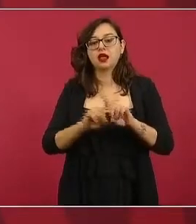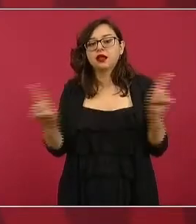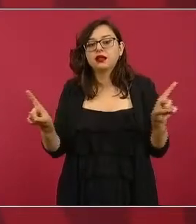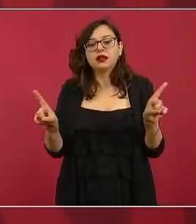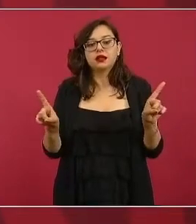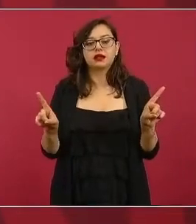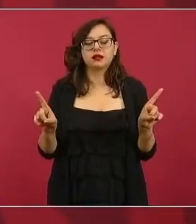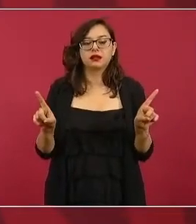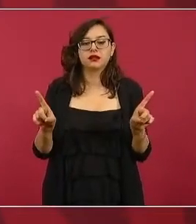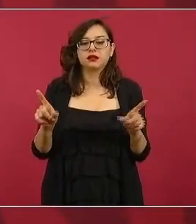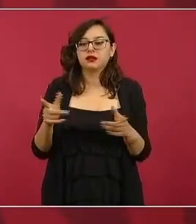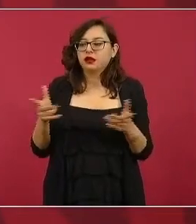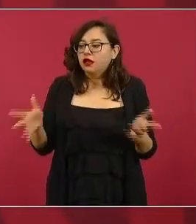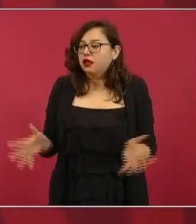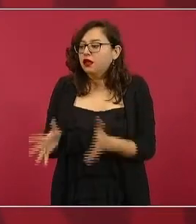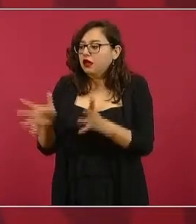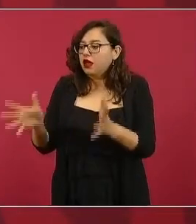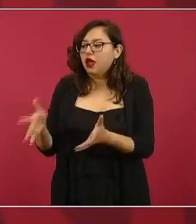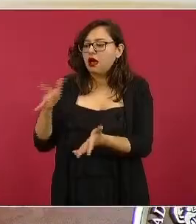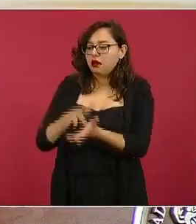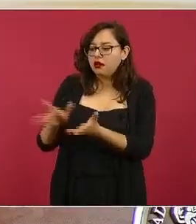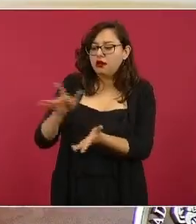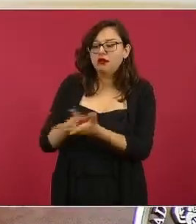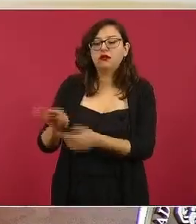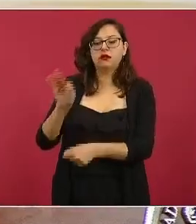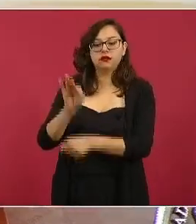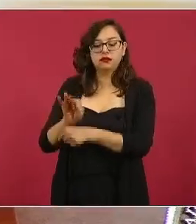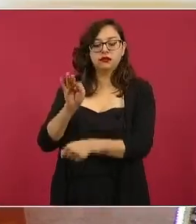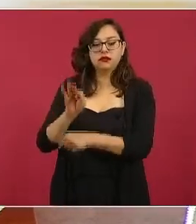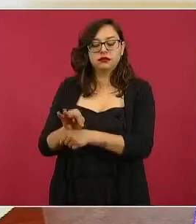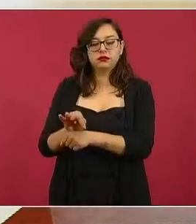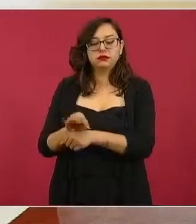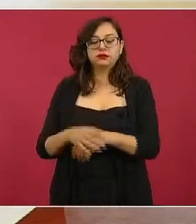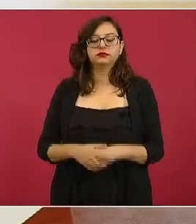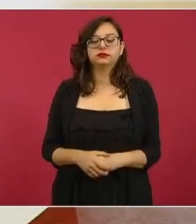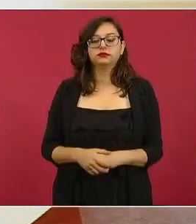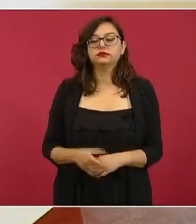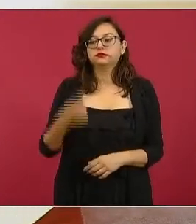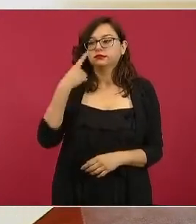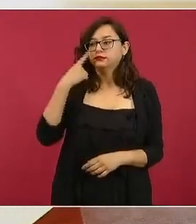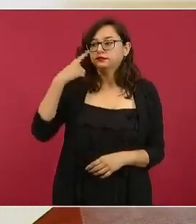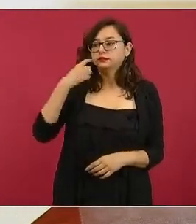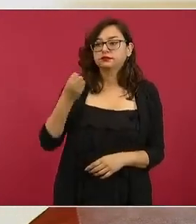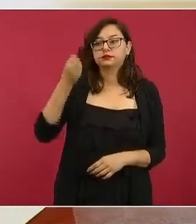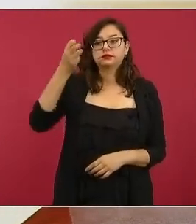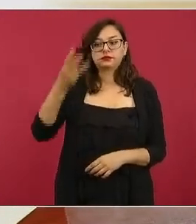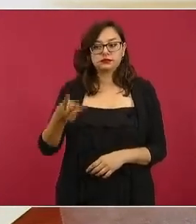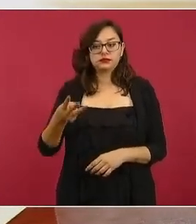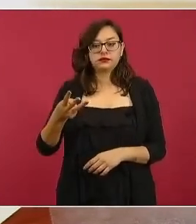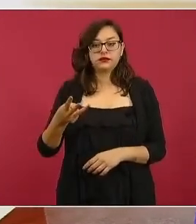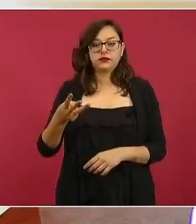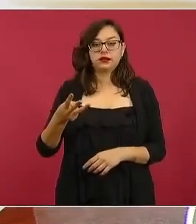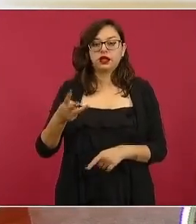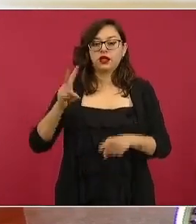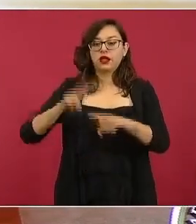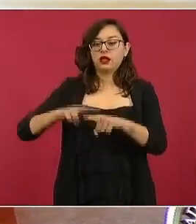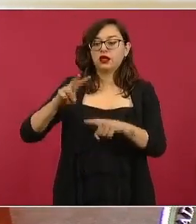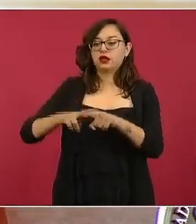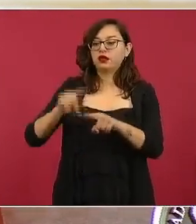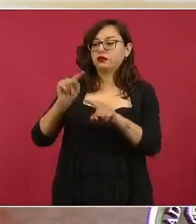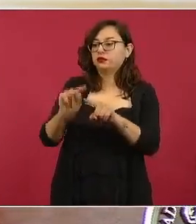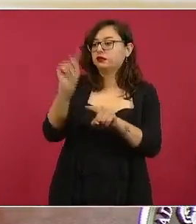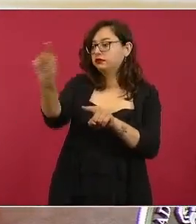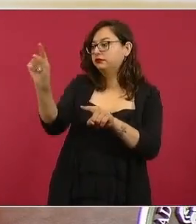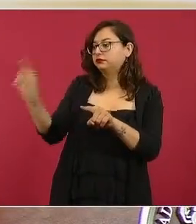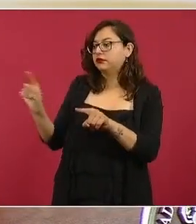al contrario esto es para proteger al medio ambiente en los tres parques hay uno que es para la conservación del